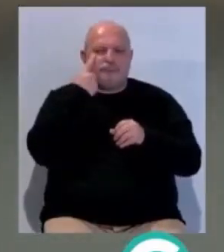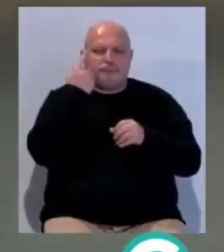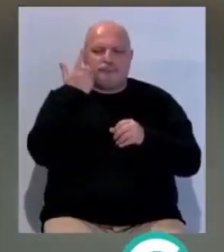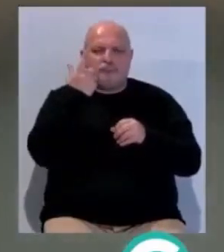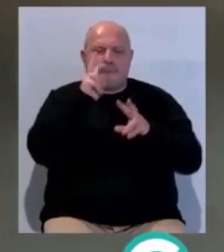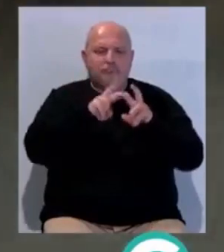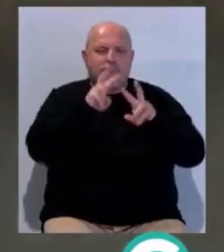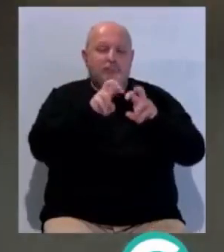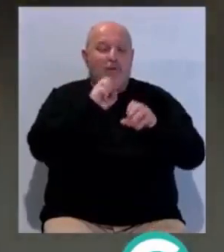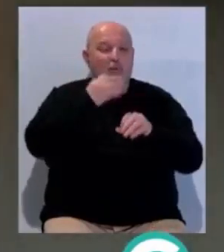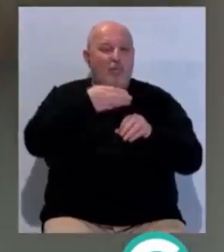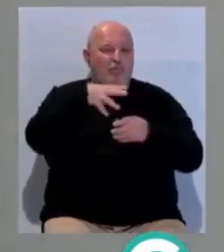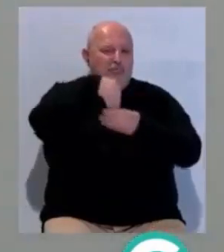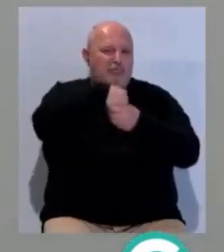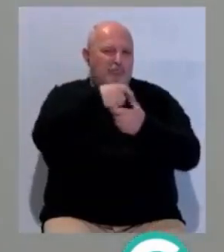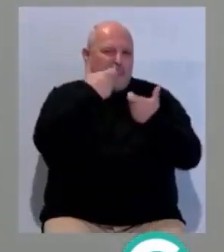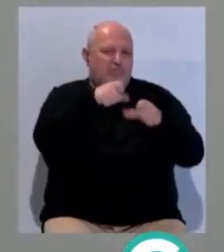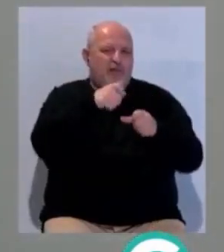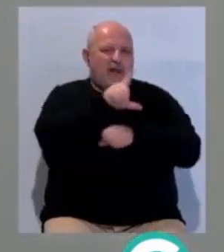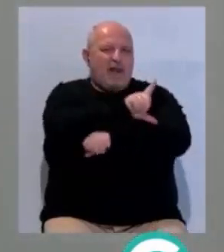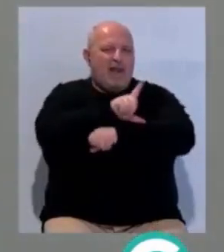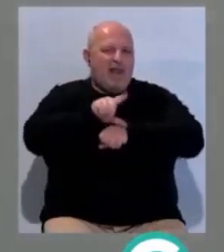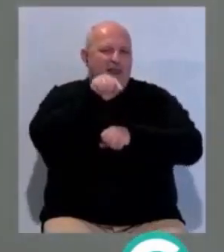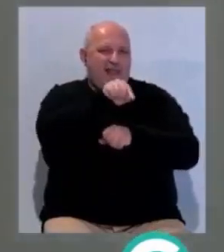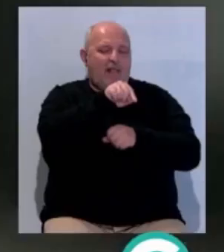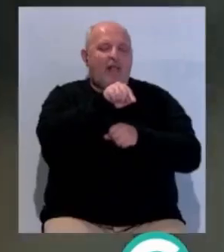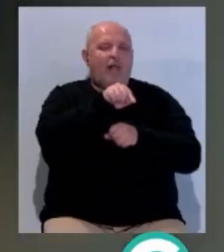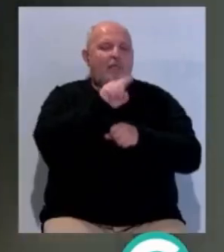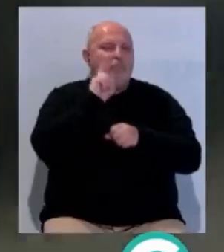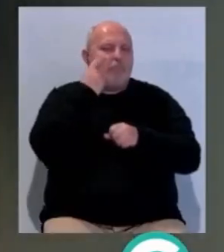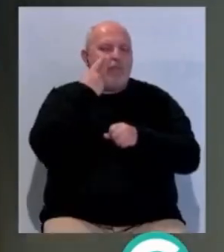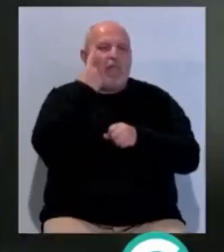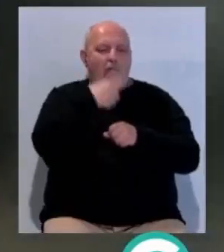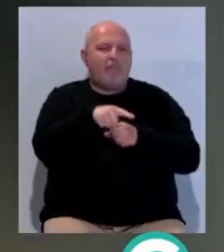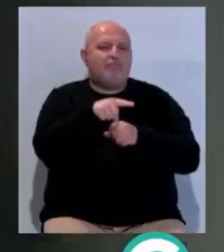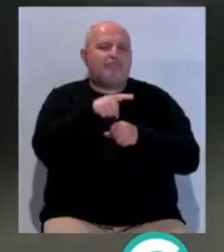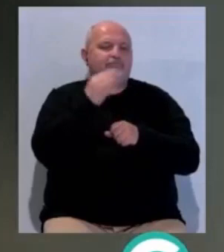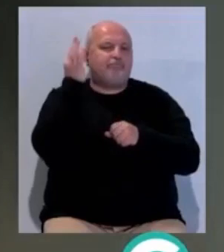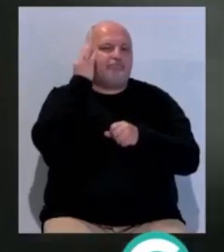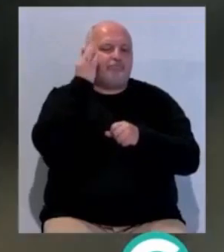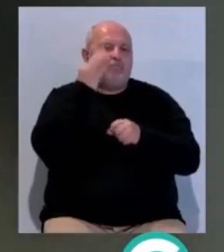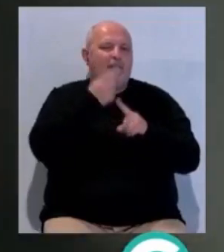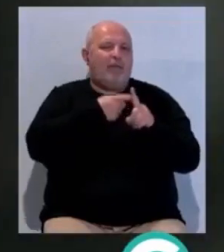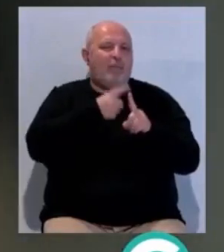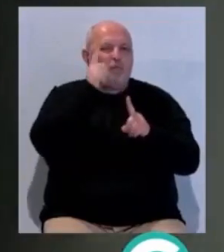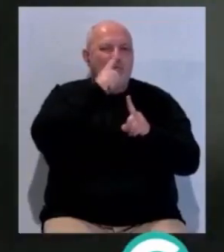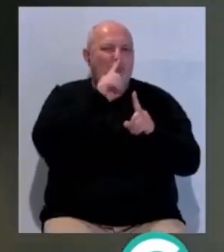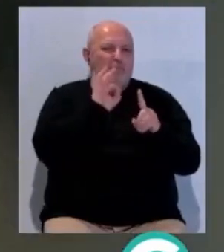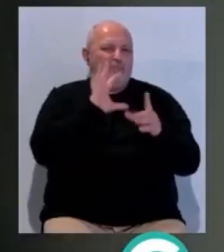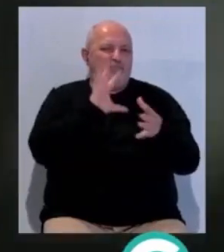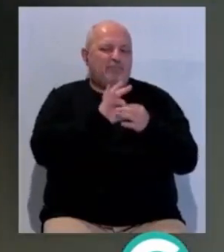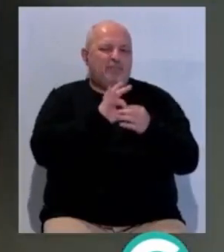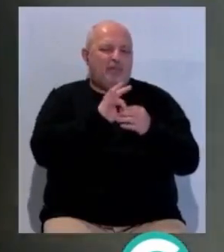conocimiento de que en el club de alterne Copas de la línea de la Concepción se constató que las mujeres ejercían la prostitución